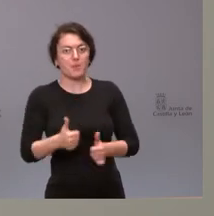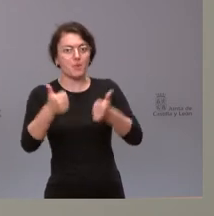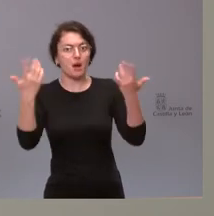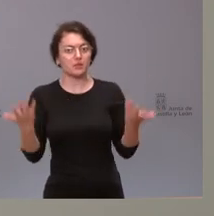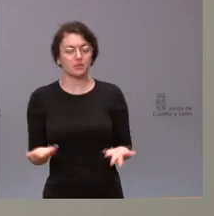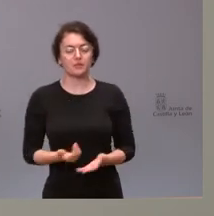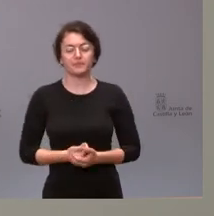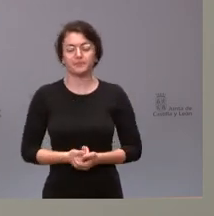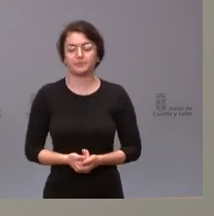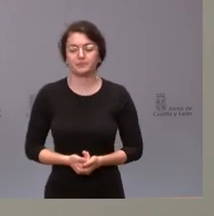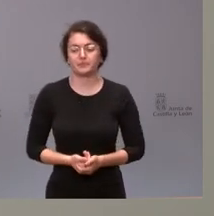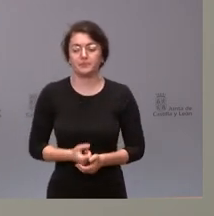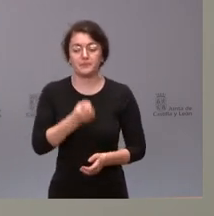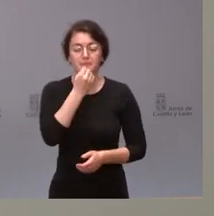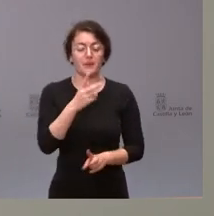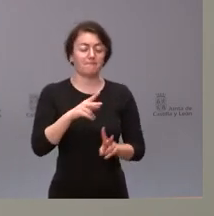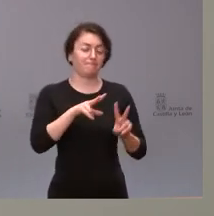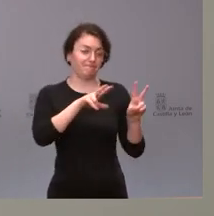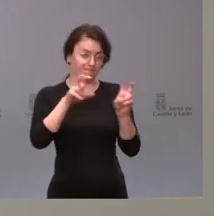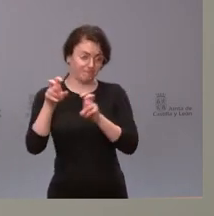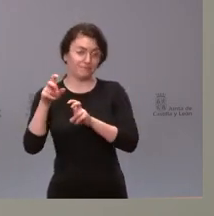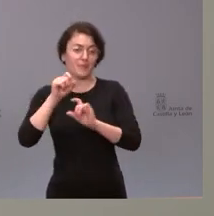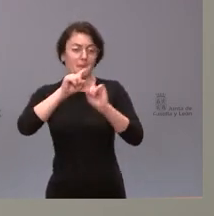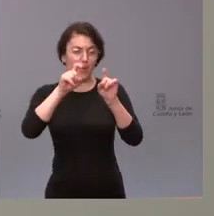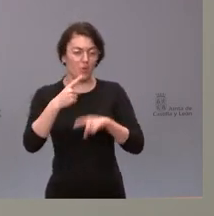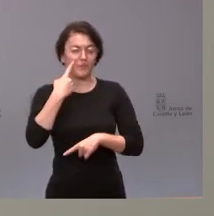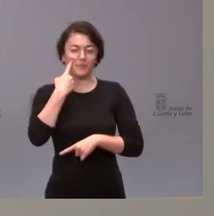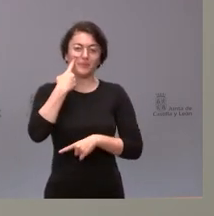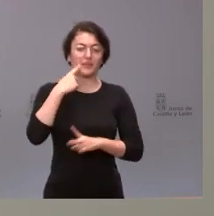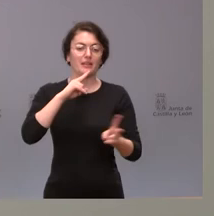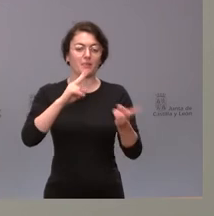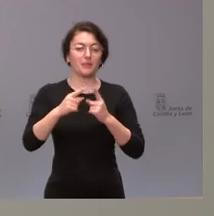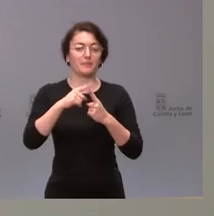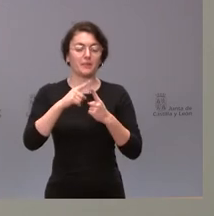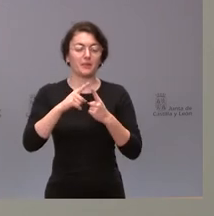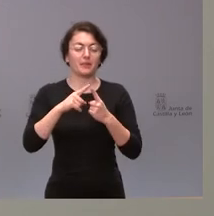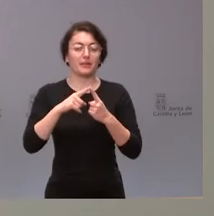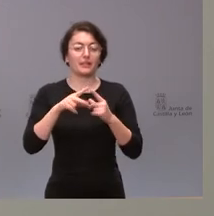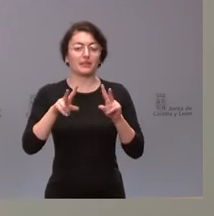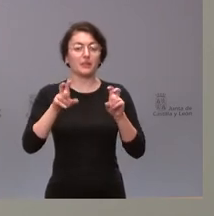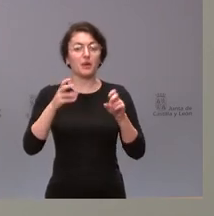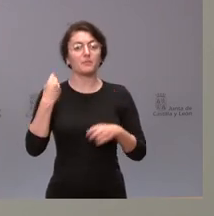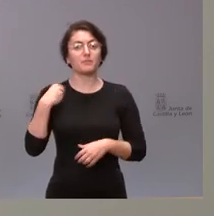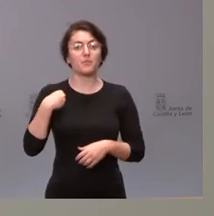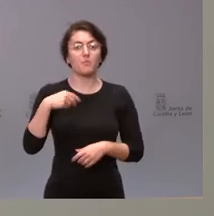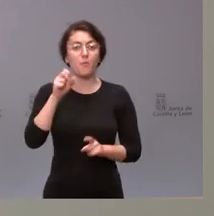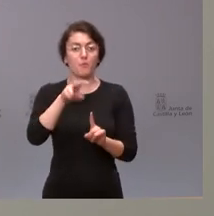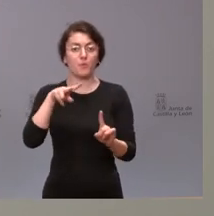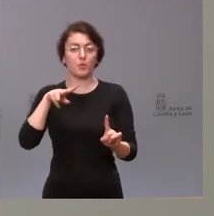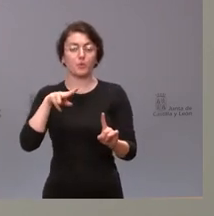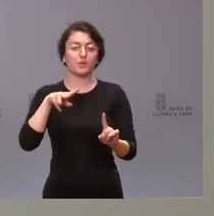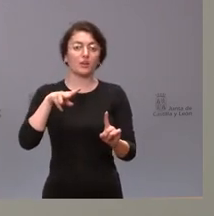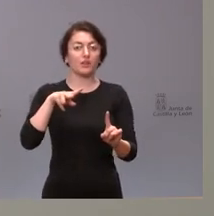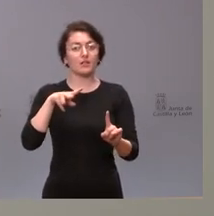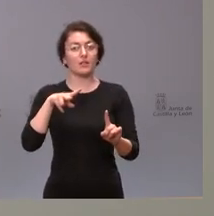Bien, plantea usted algunas cuestiones por responder a todas ellas. Me pregunta por una posición de lo que puedan mantener los grupos parlamentarios